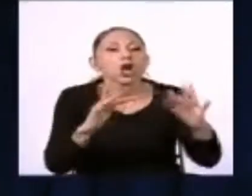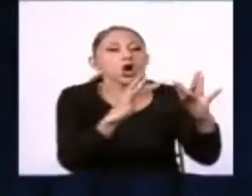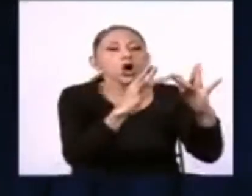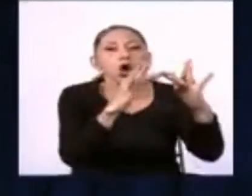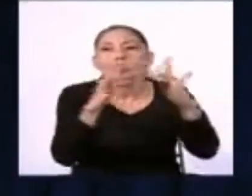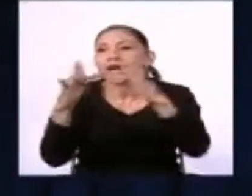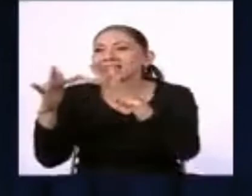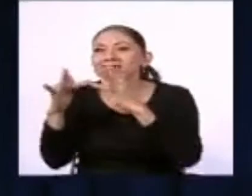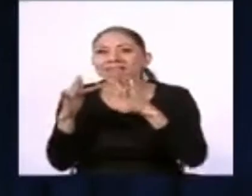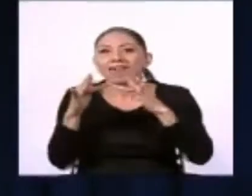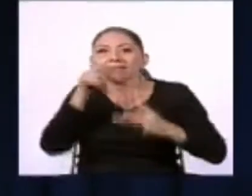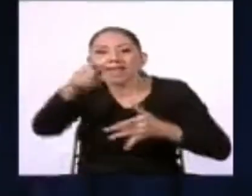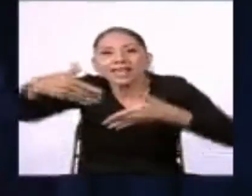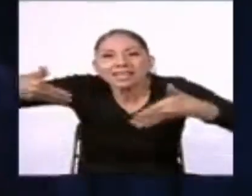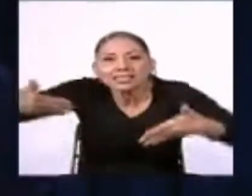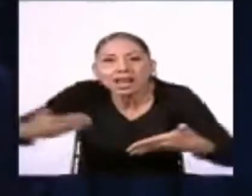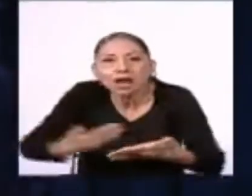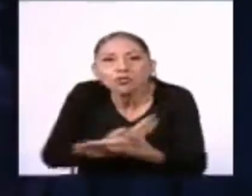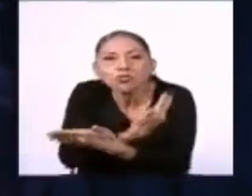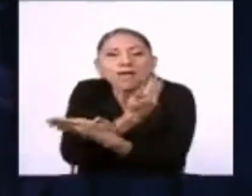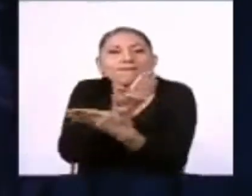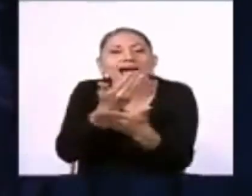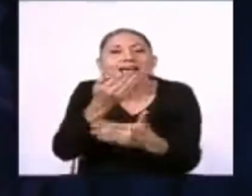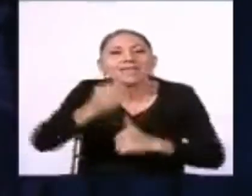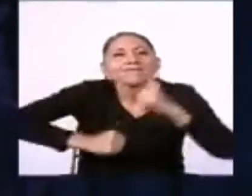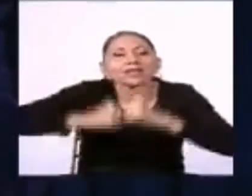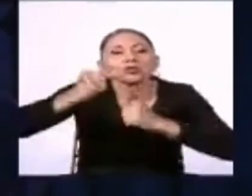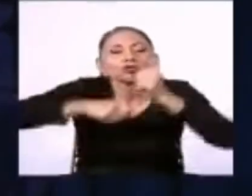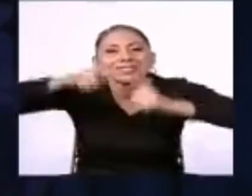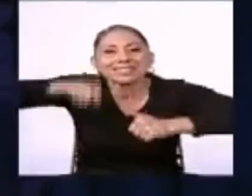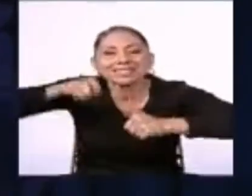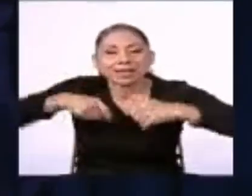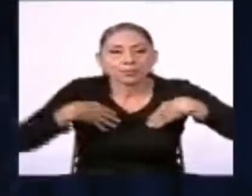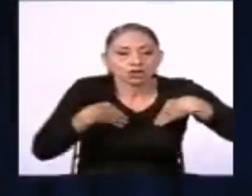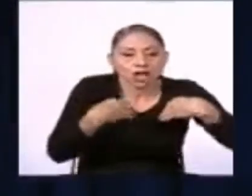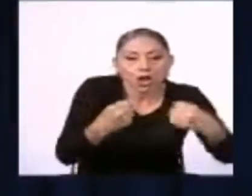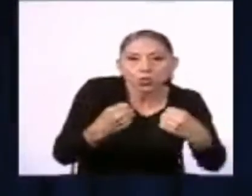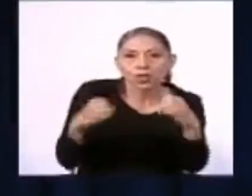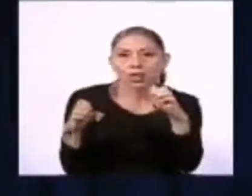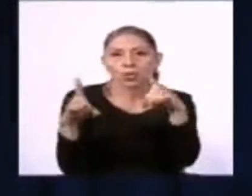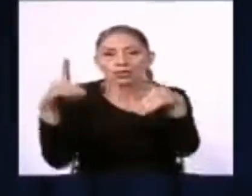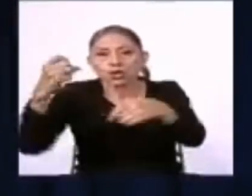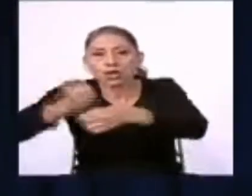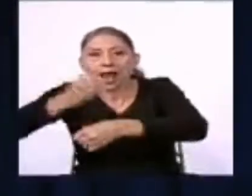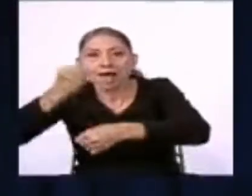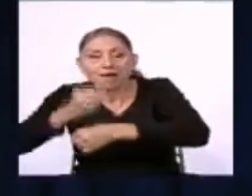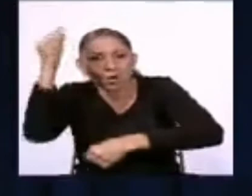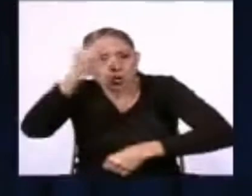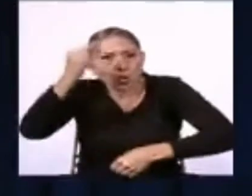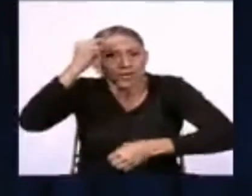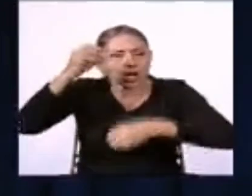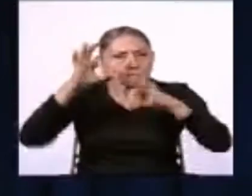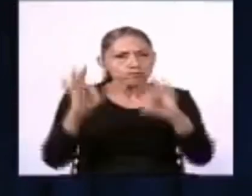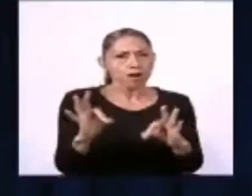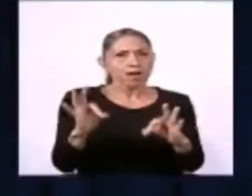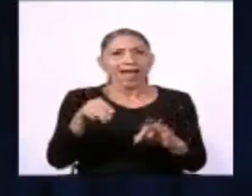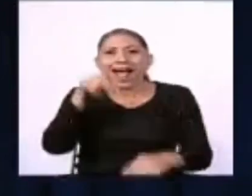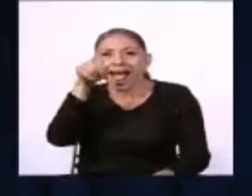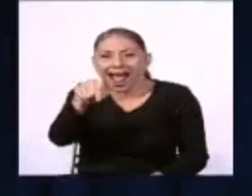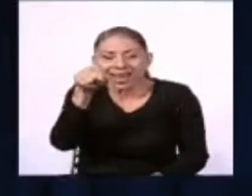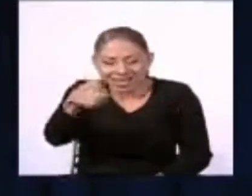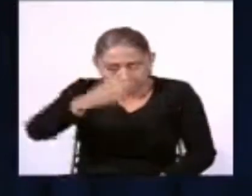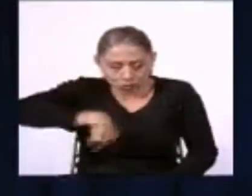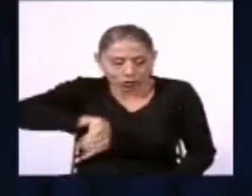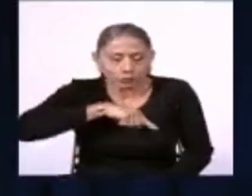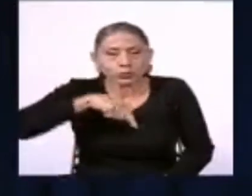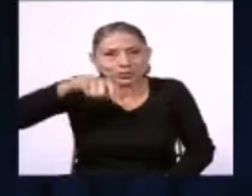nueva infraestructura que necesitamos para salud, educación, trabajo, gobierno eficiente. Ahí es en donde